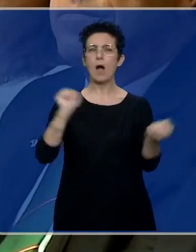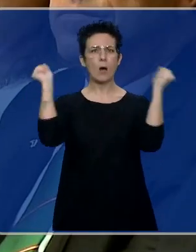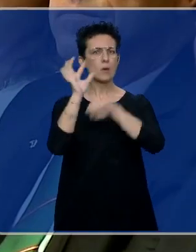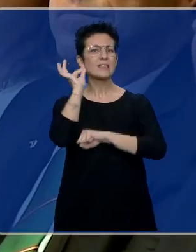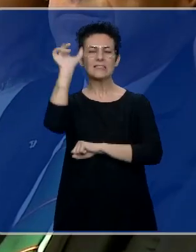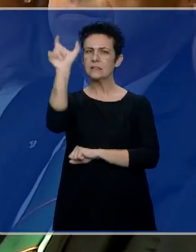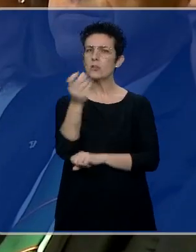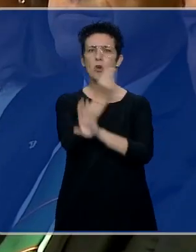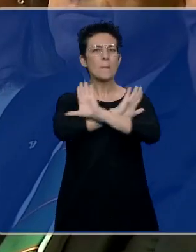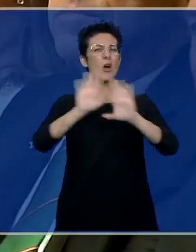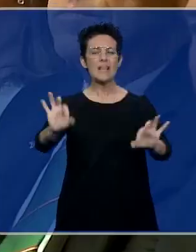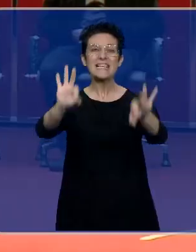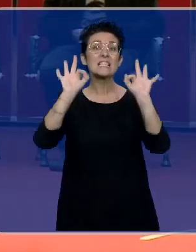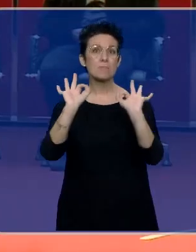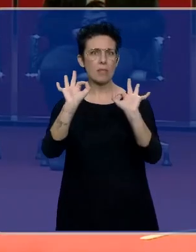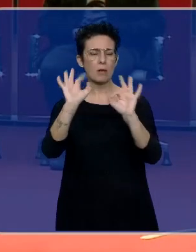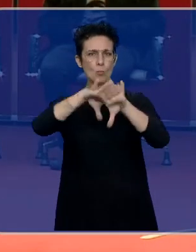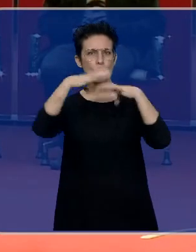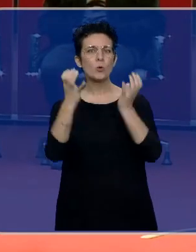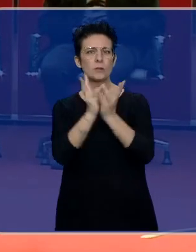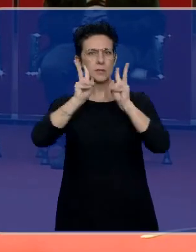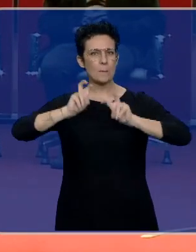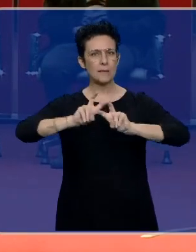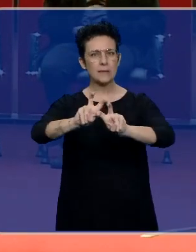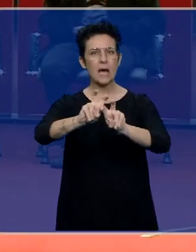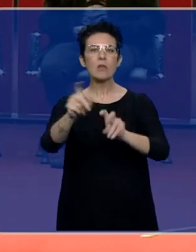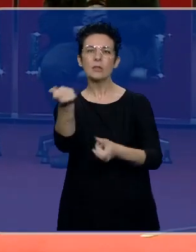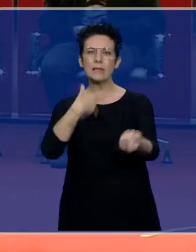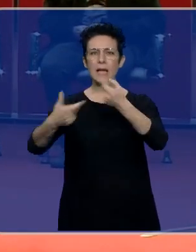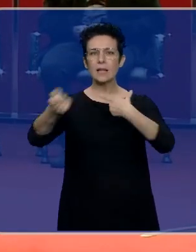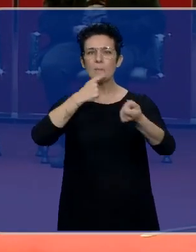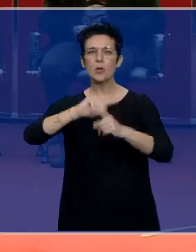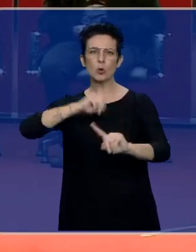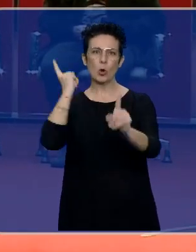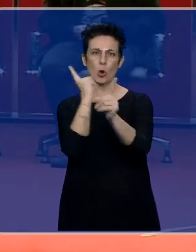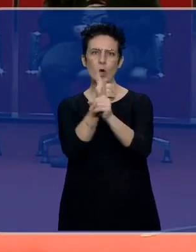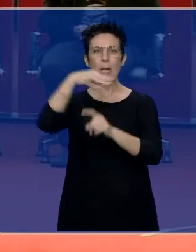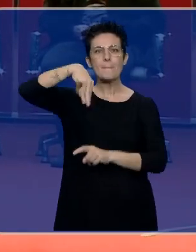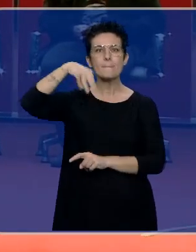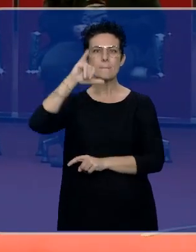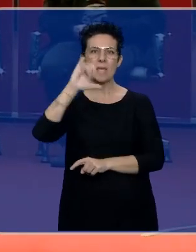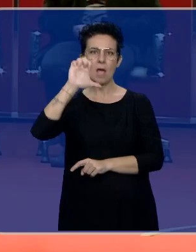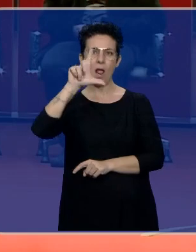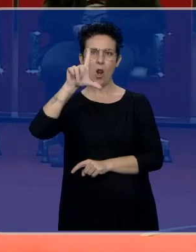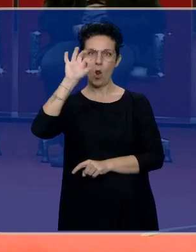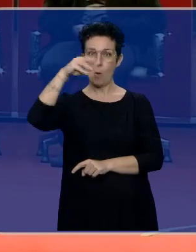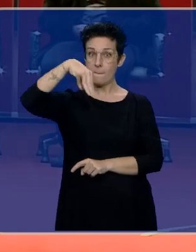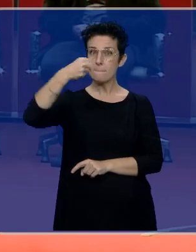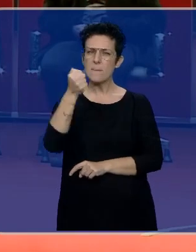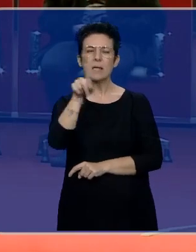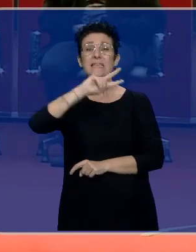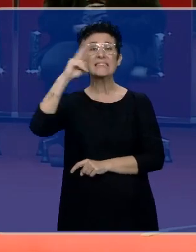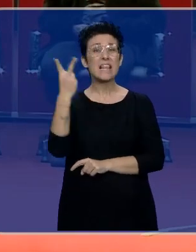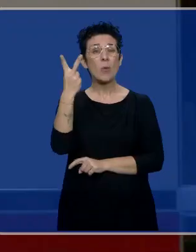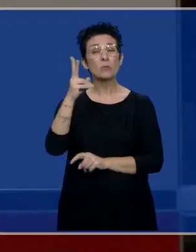es la mejor especialista mundial en la búsqueda de tratamientos para combatir y curar el mieloma, la segunda enfermedad hematológica